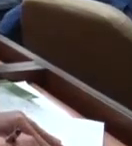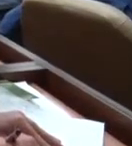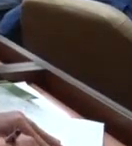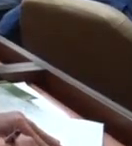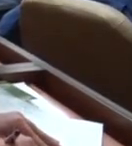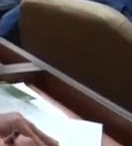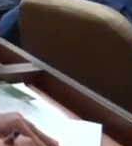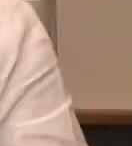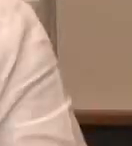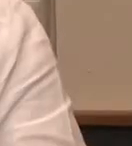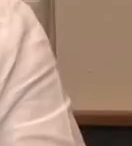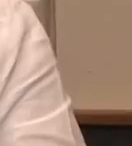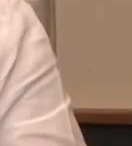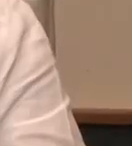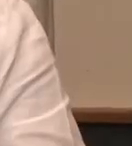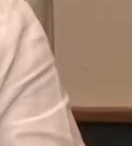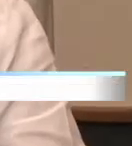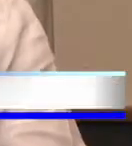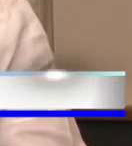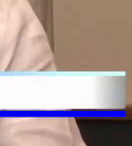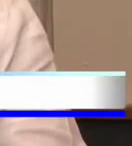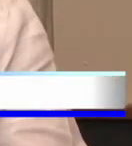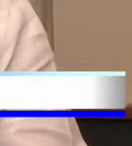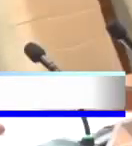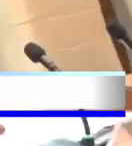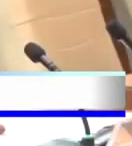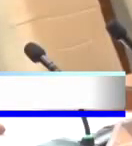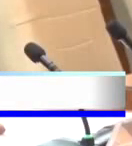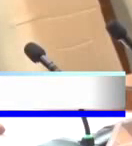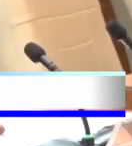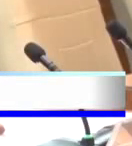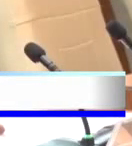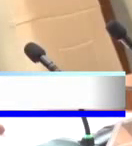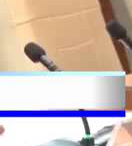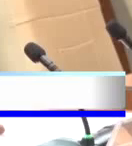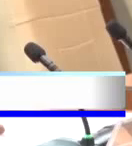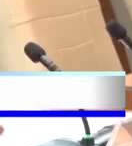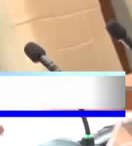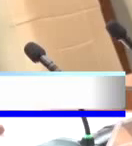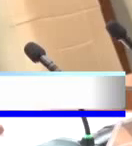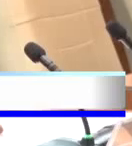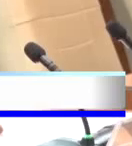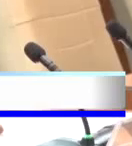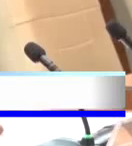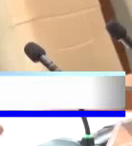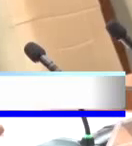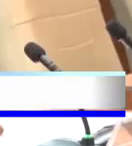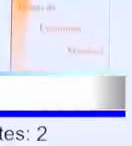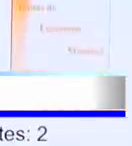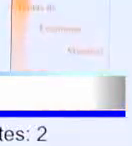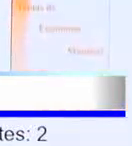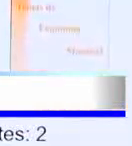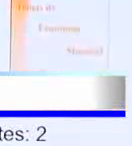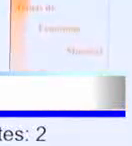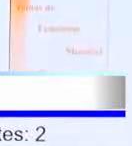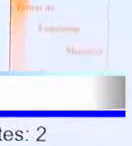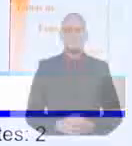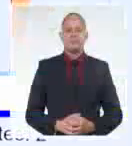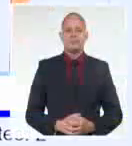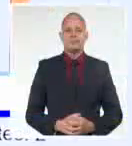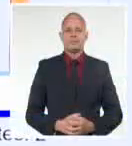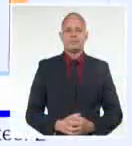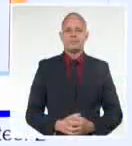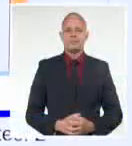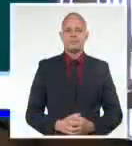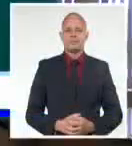cubano Miguel Díaz Canal Bermúdez. Detalló la titular del SIGMA, el Barrosa Pérez Montoya, más de 15 resultados científicos